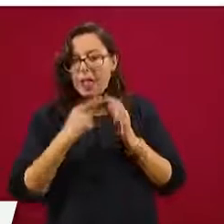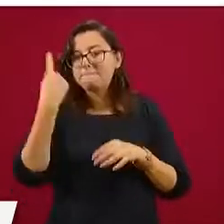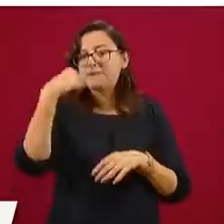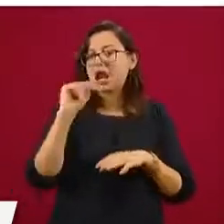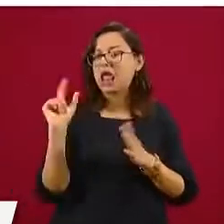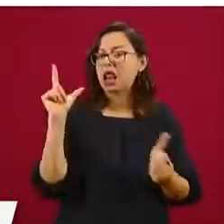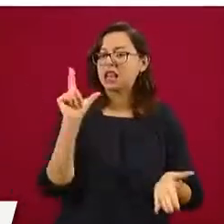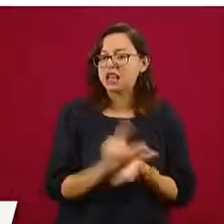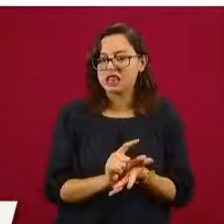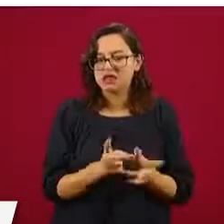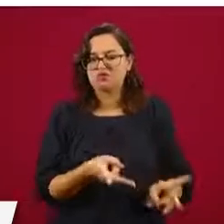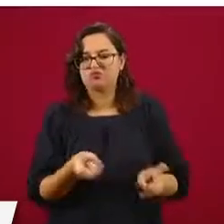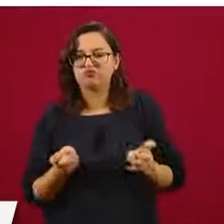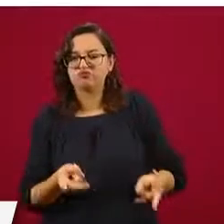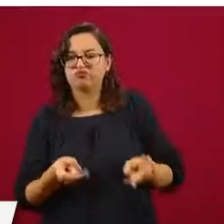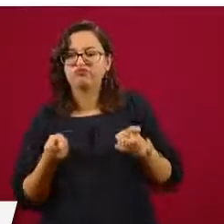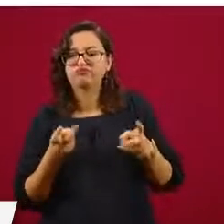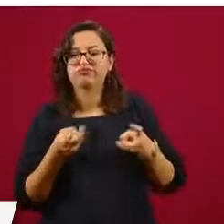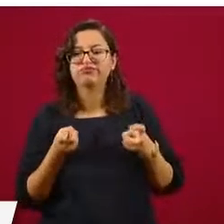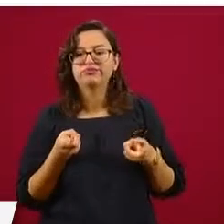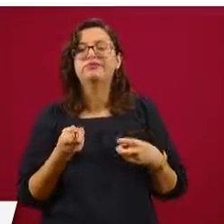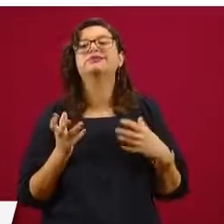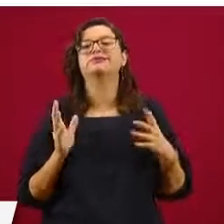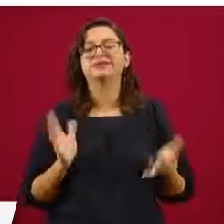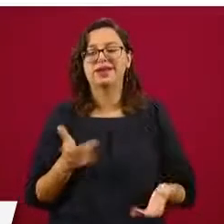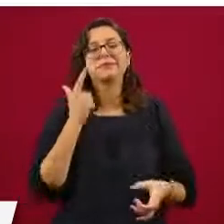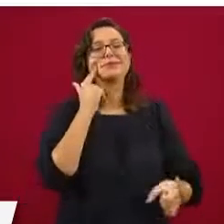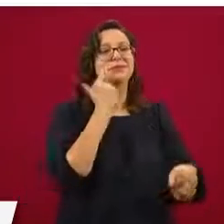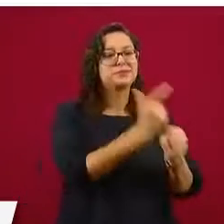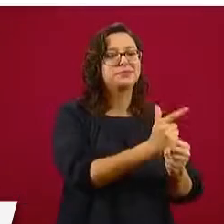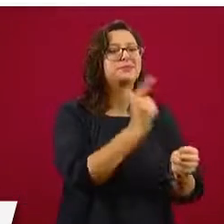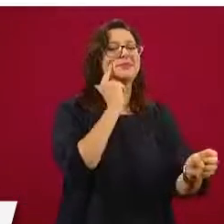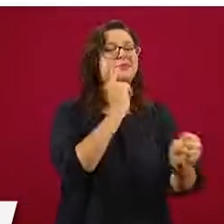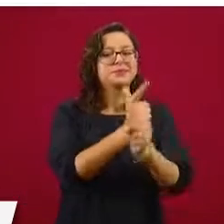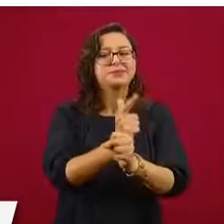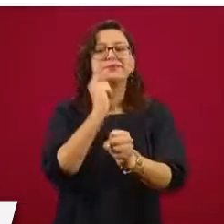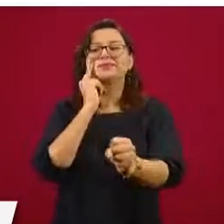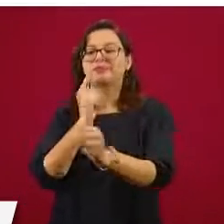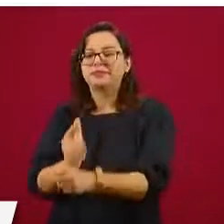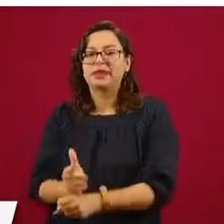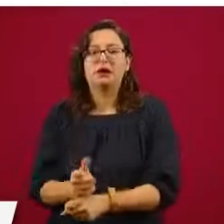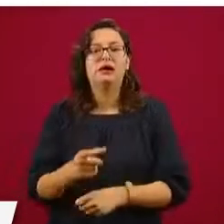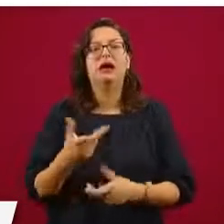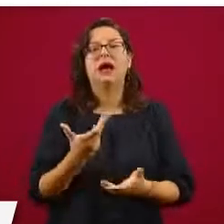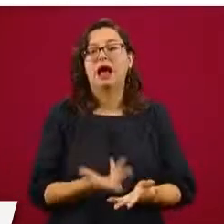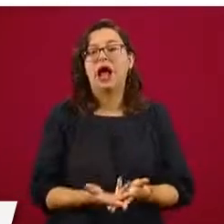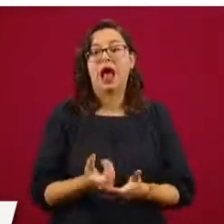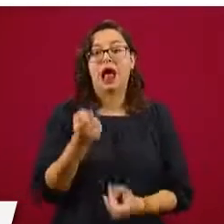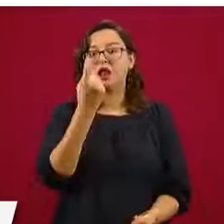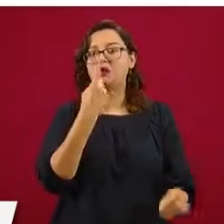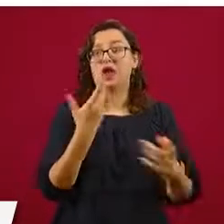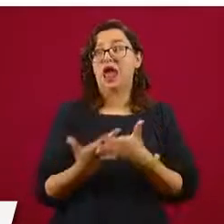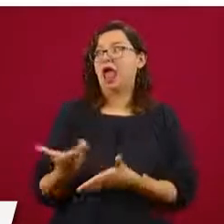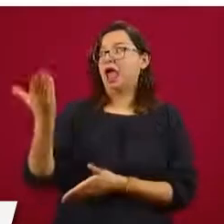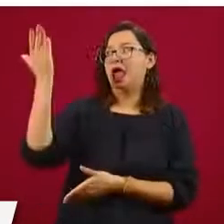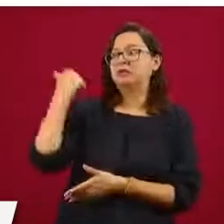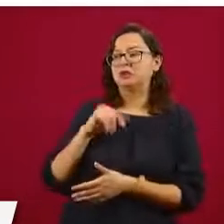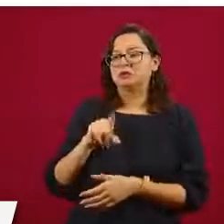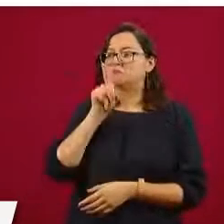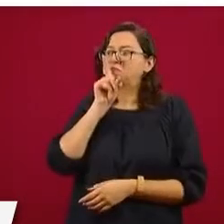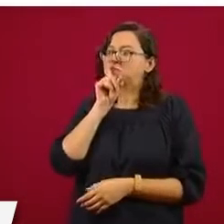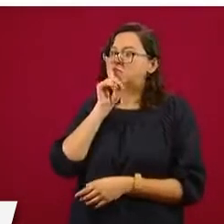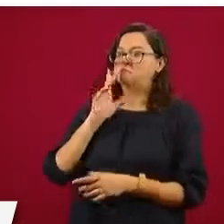con varias gasolineras que no se habían dejado verificar, por eso les decimos que cuando no se dejan verificar hay gato